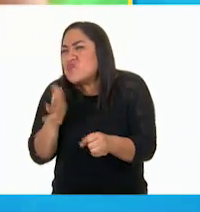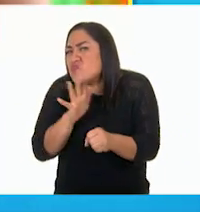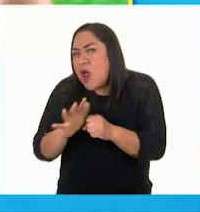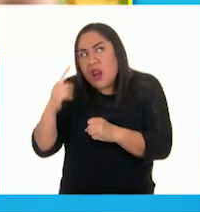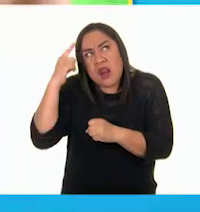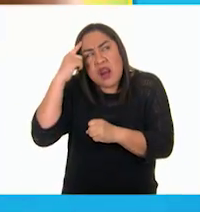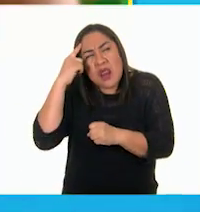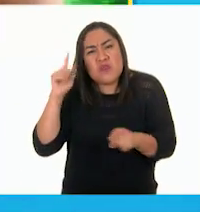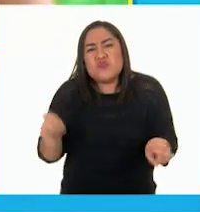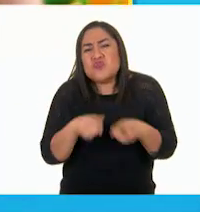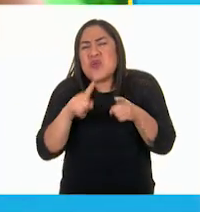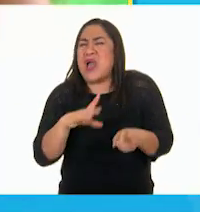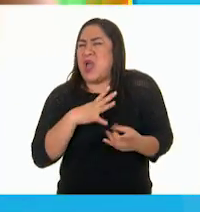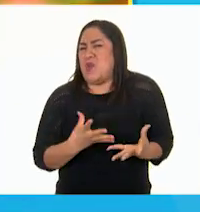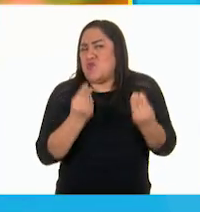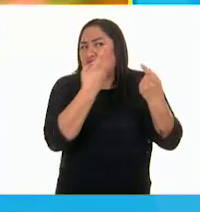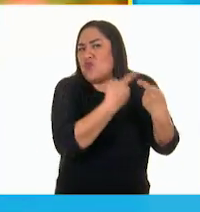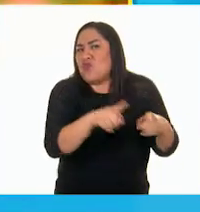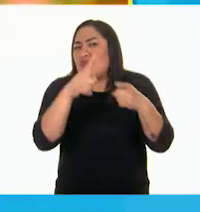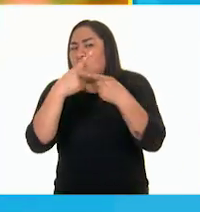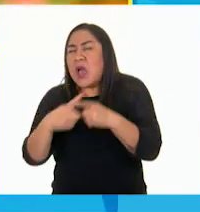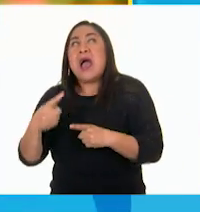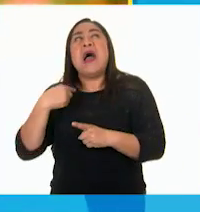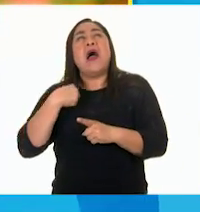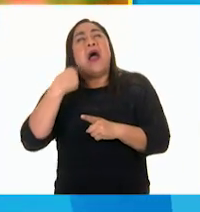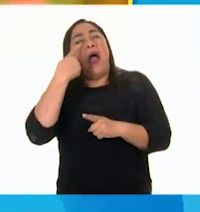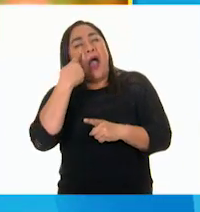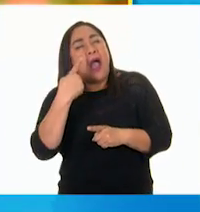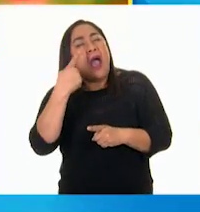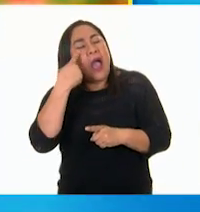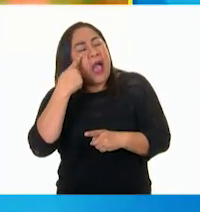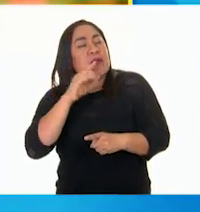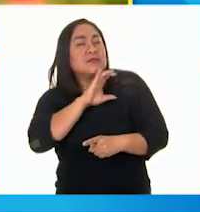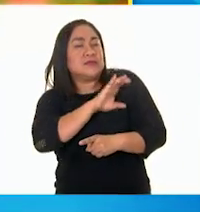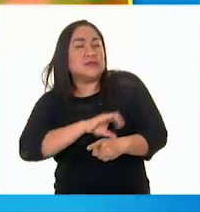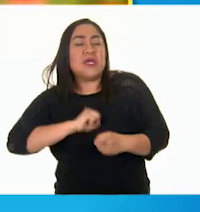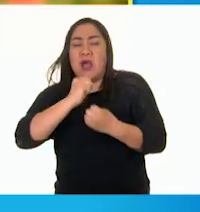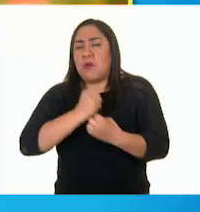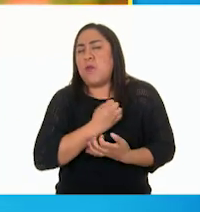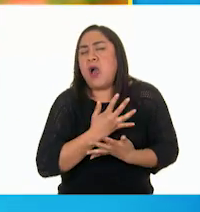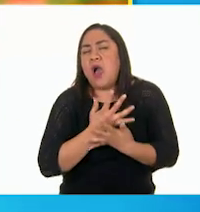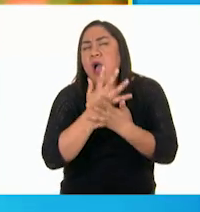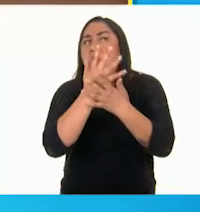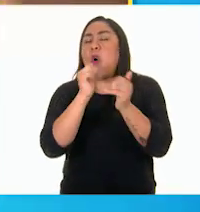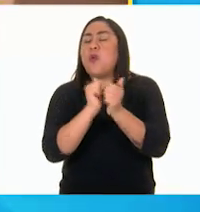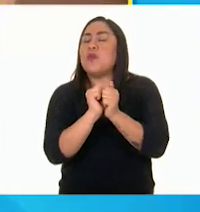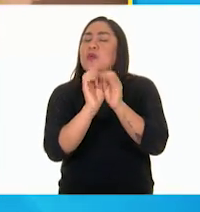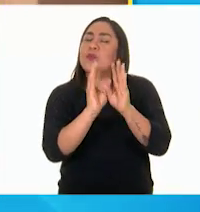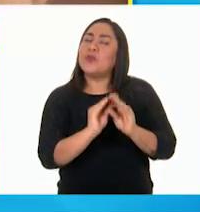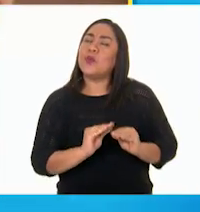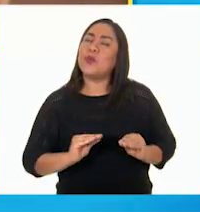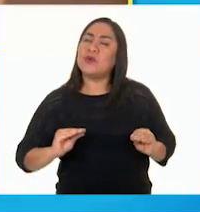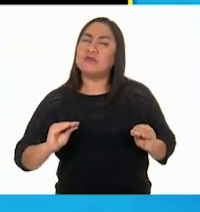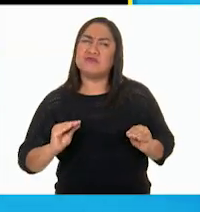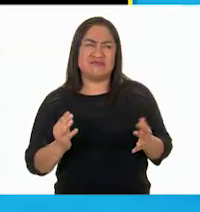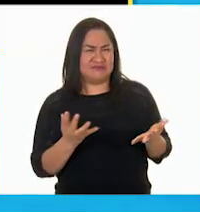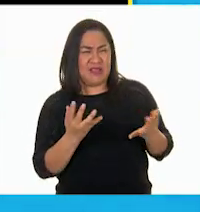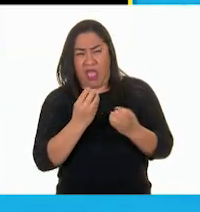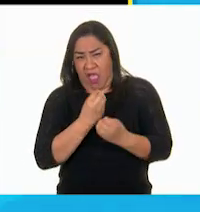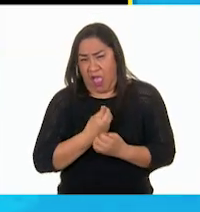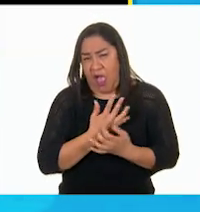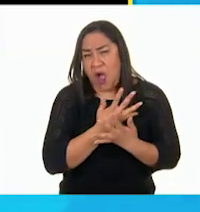qué poner, pues hay muchos estilos. Pero he visto que los tipos que oyen óperas son muy tranquilos. ¿Ópera?